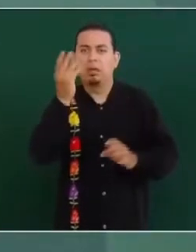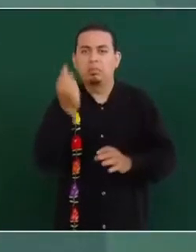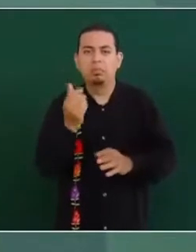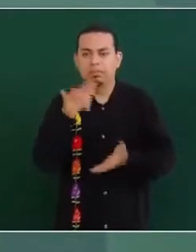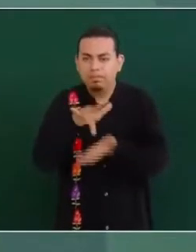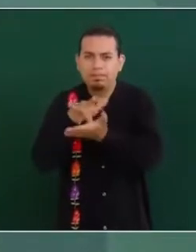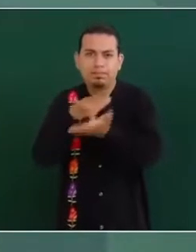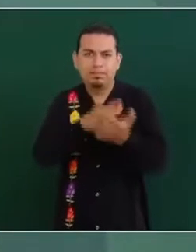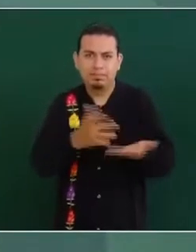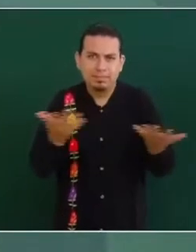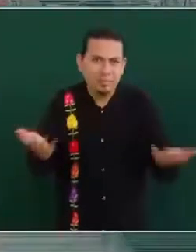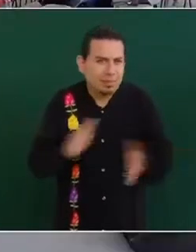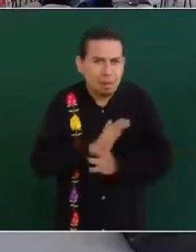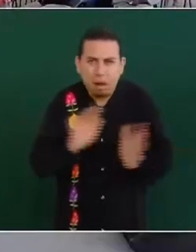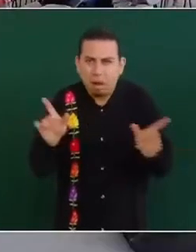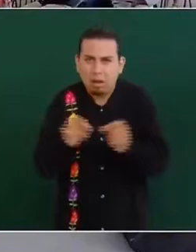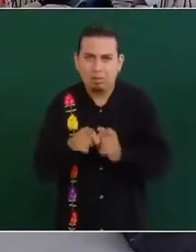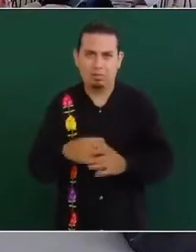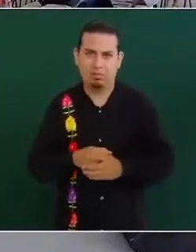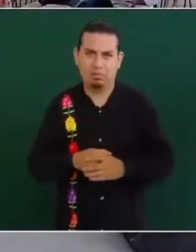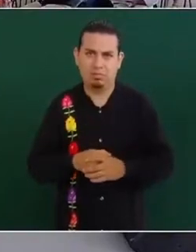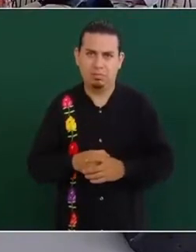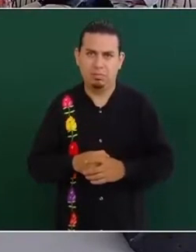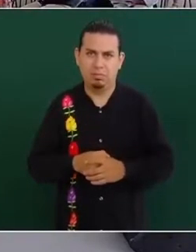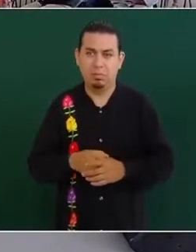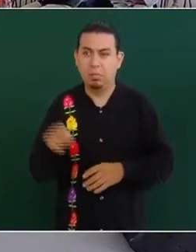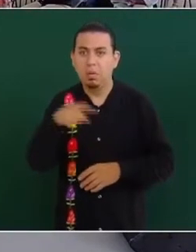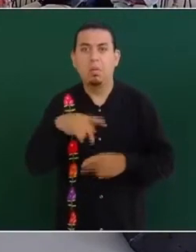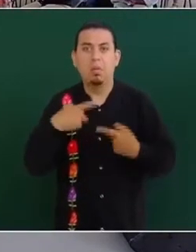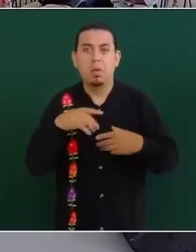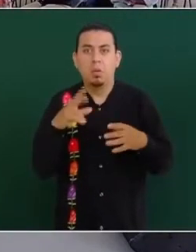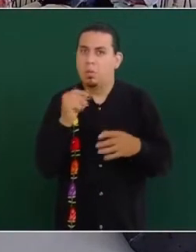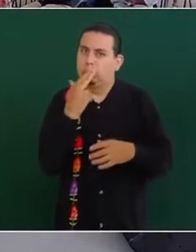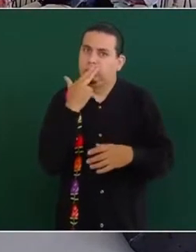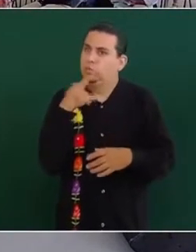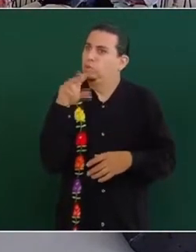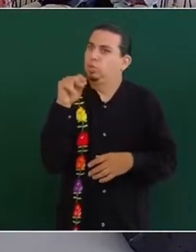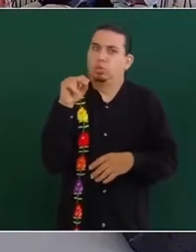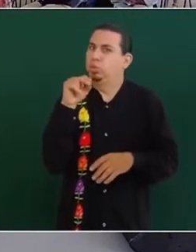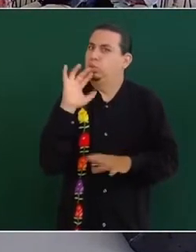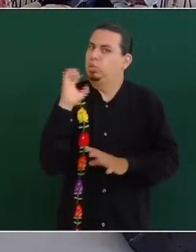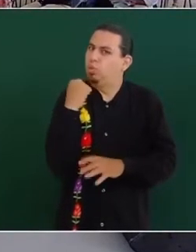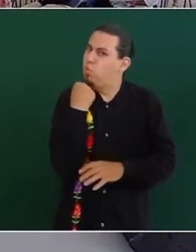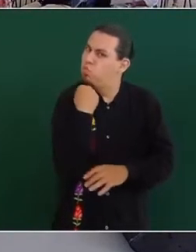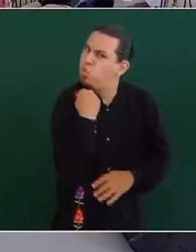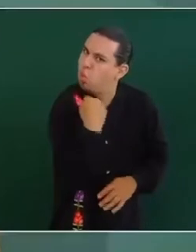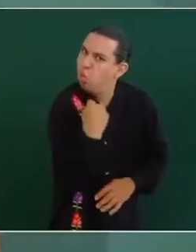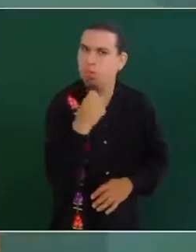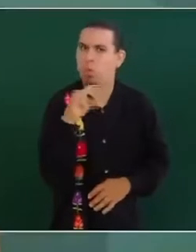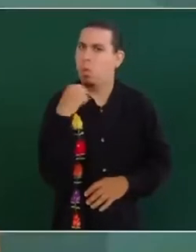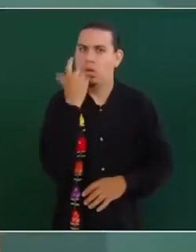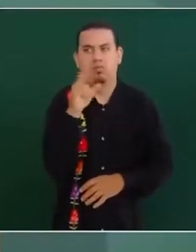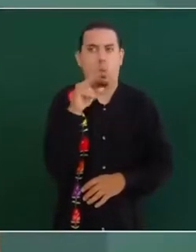porque son muy conservadores, muy reaccionarios.